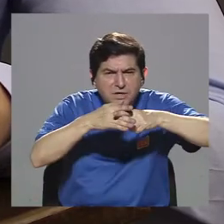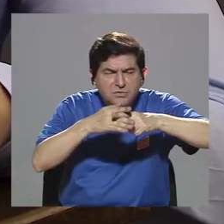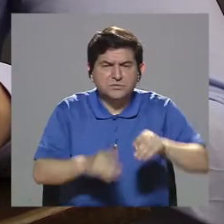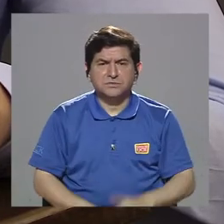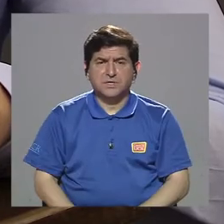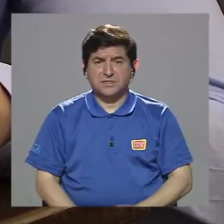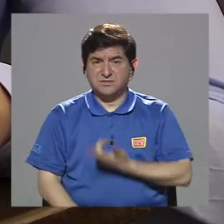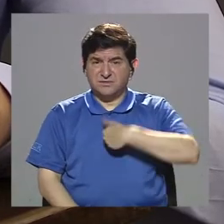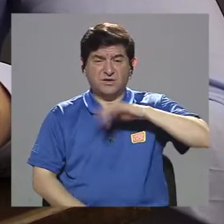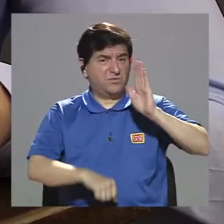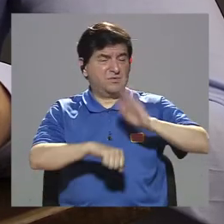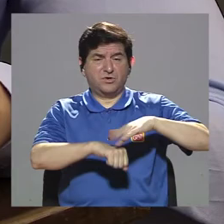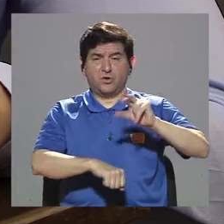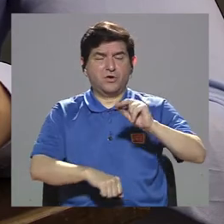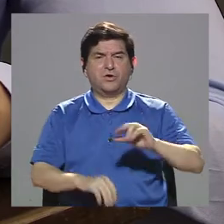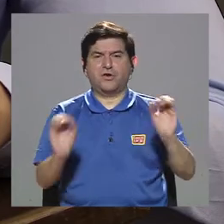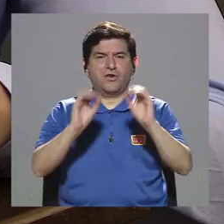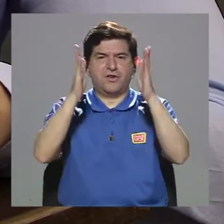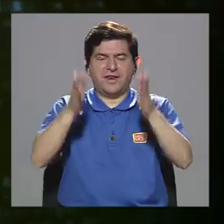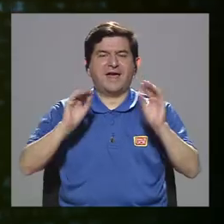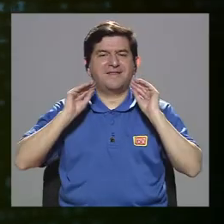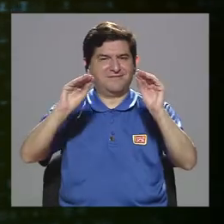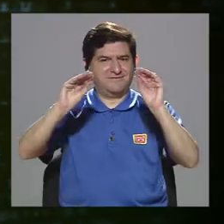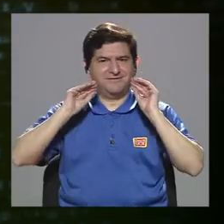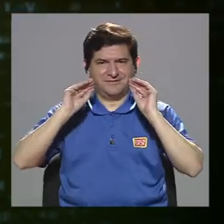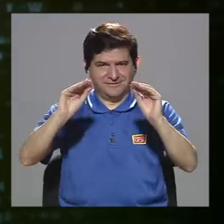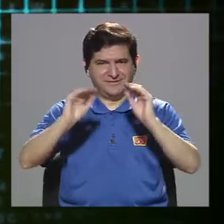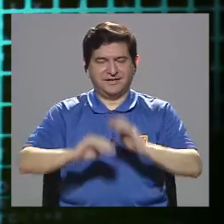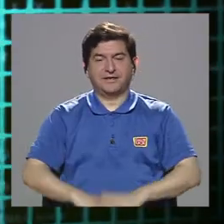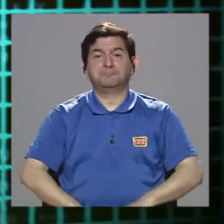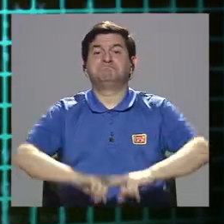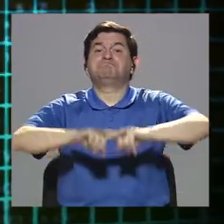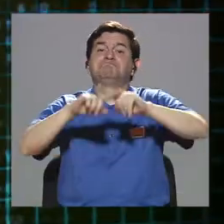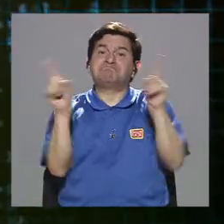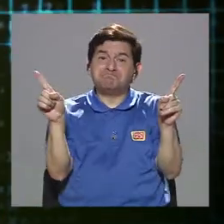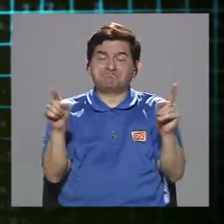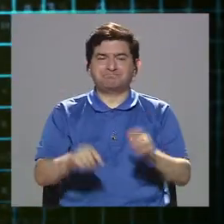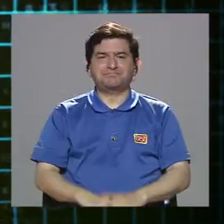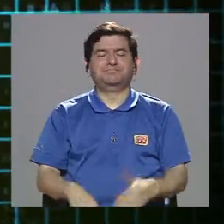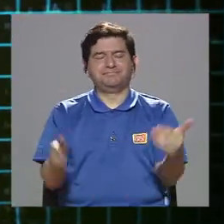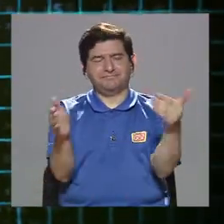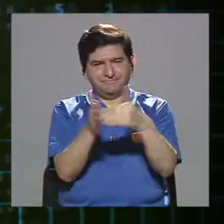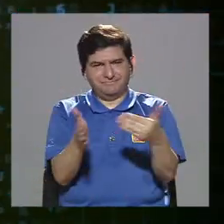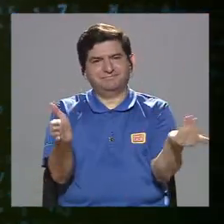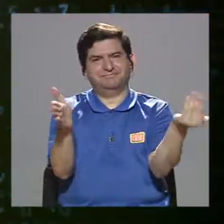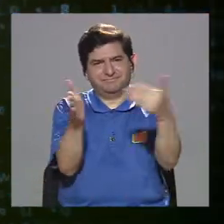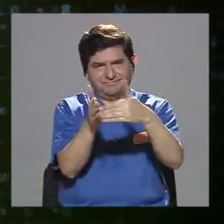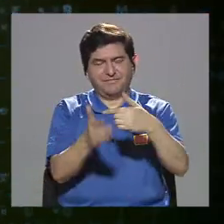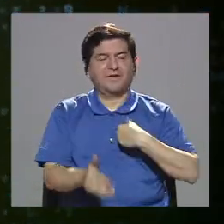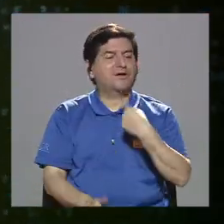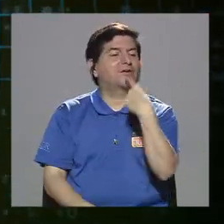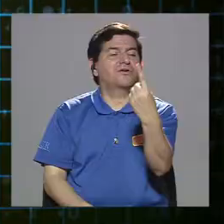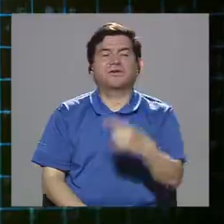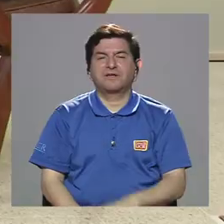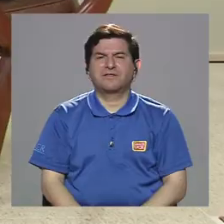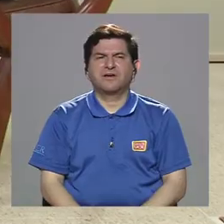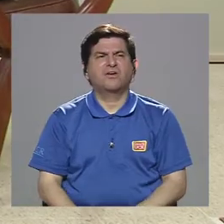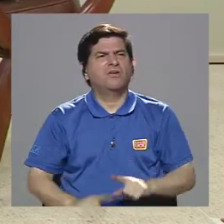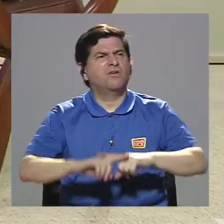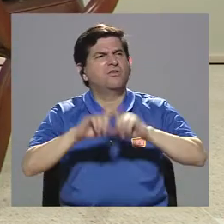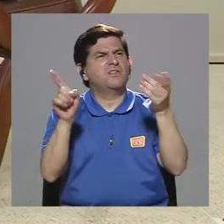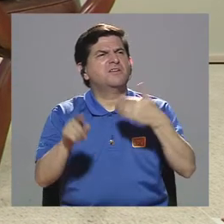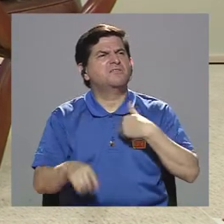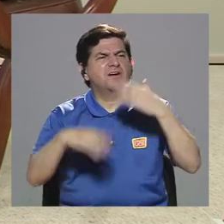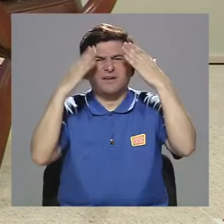El tema es que nadie nos ha enseñado, ¿verdad? Pero, y vamos de nuevo a las... Yo siempre le digo, ¿cuál es la diferencia entre la